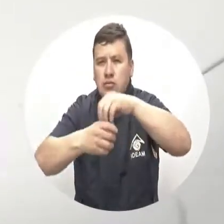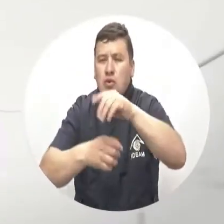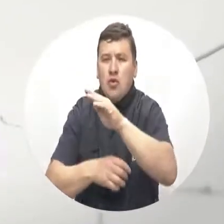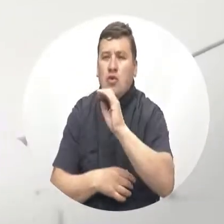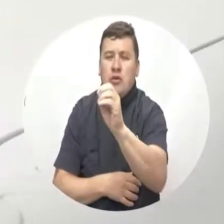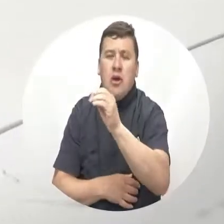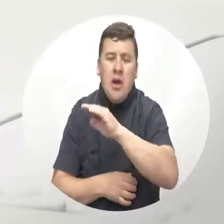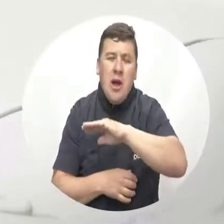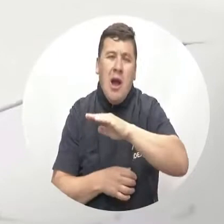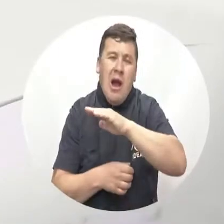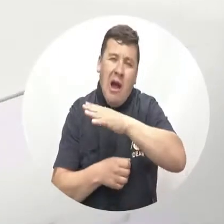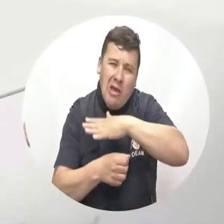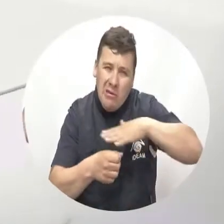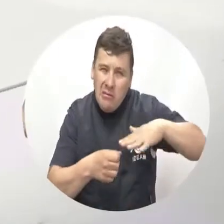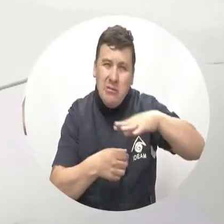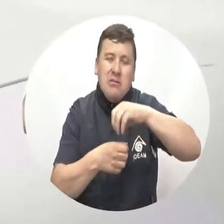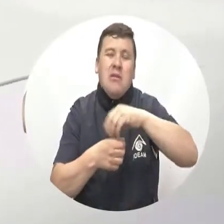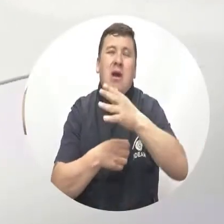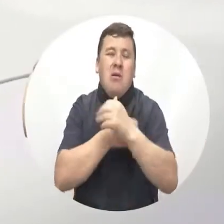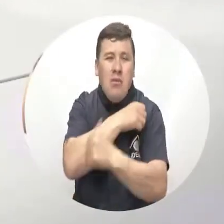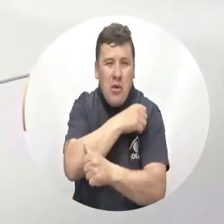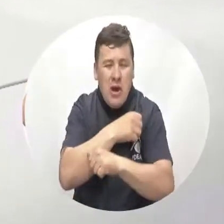de Antioquia, Santander y Boyacá